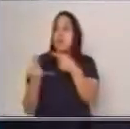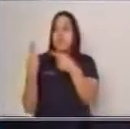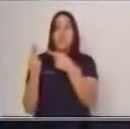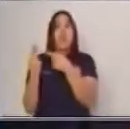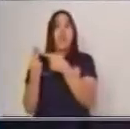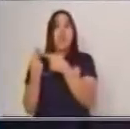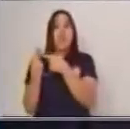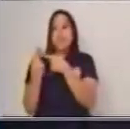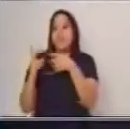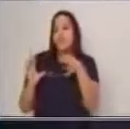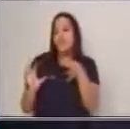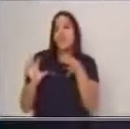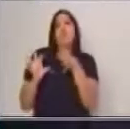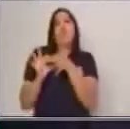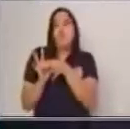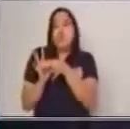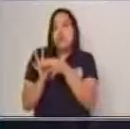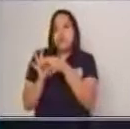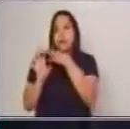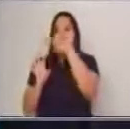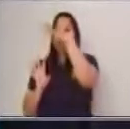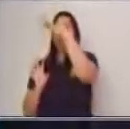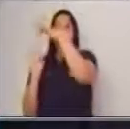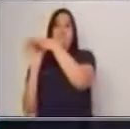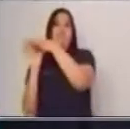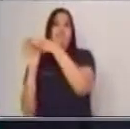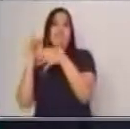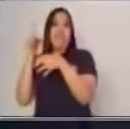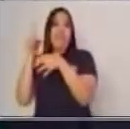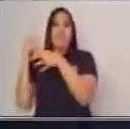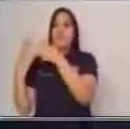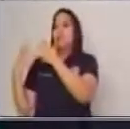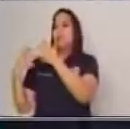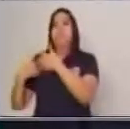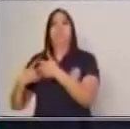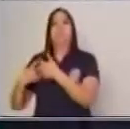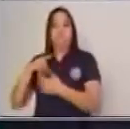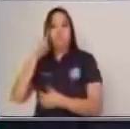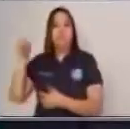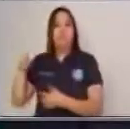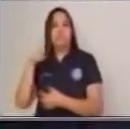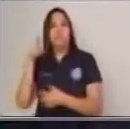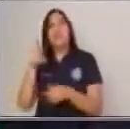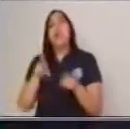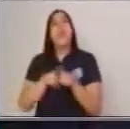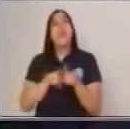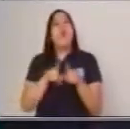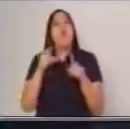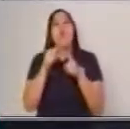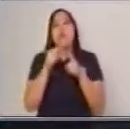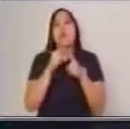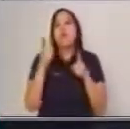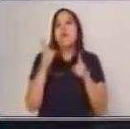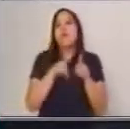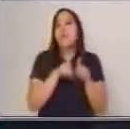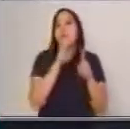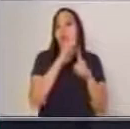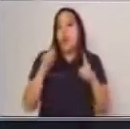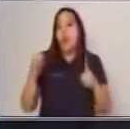y puesto de que es una consecutiva a nuestras palabras o a nuestro texto u oración.